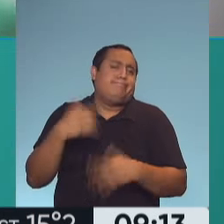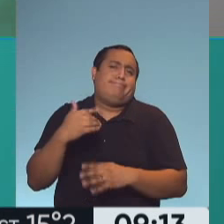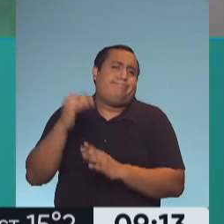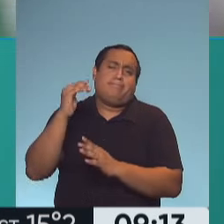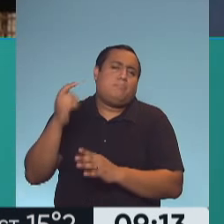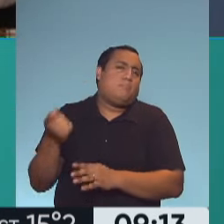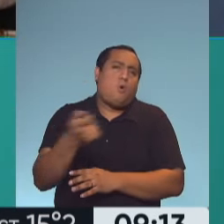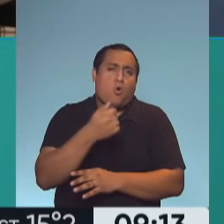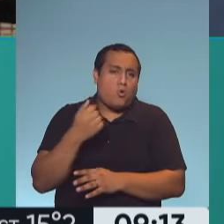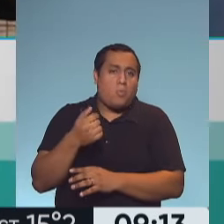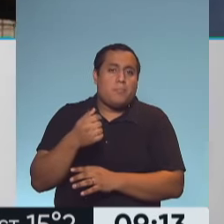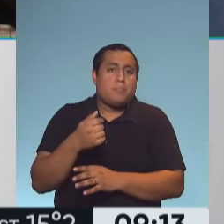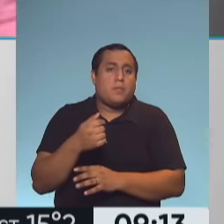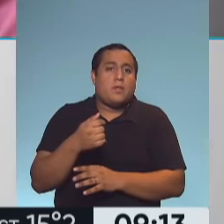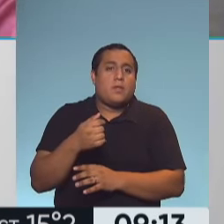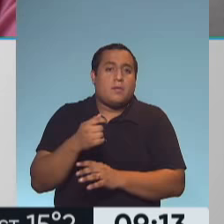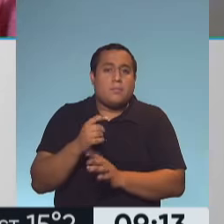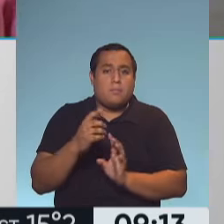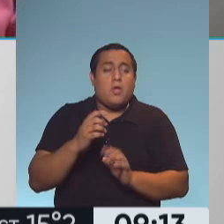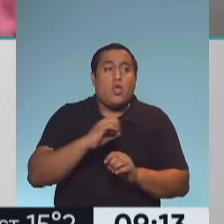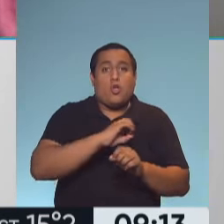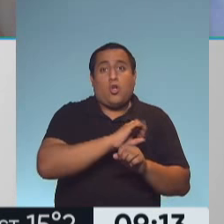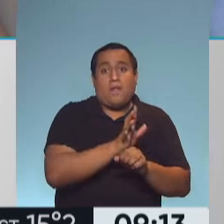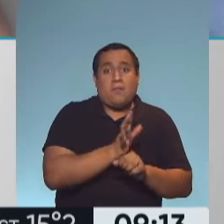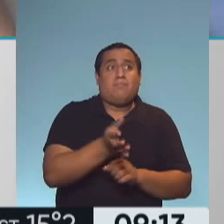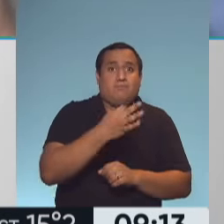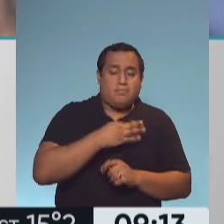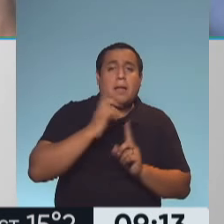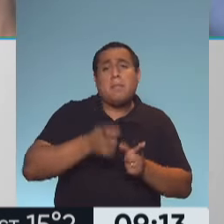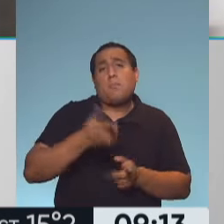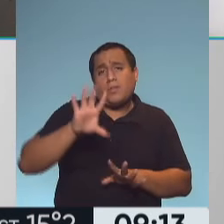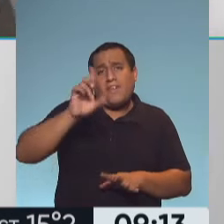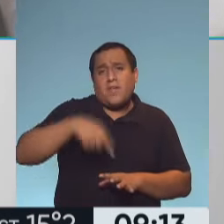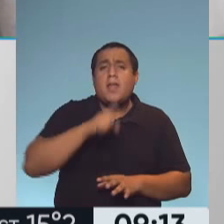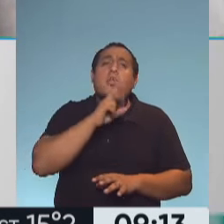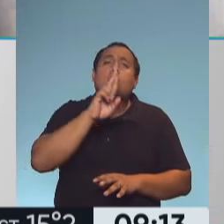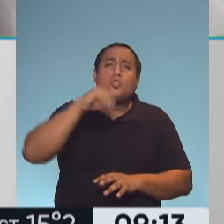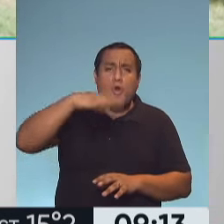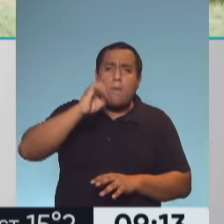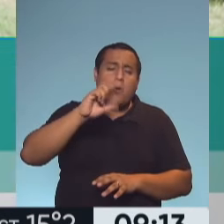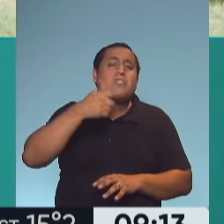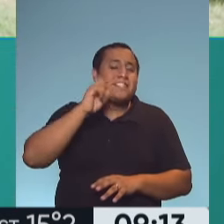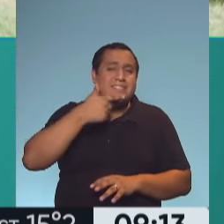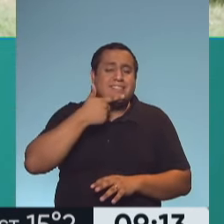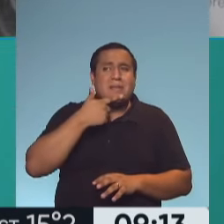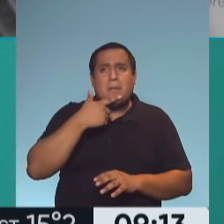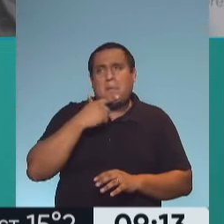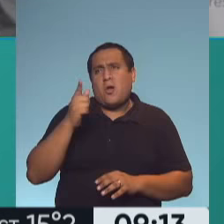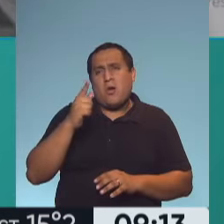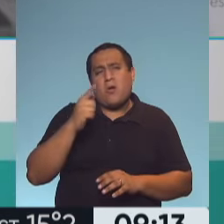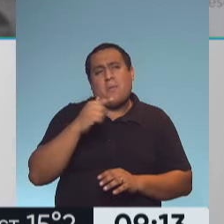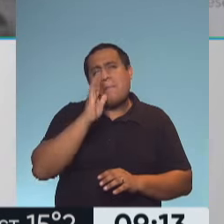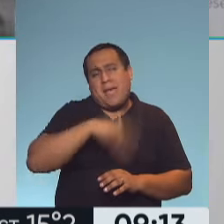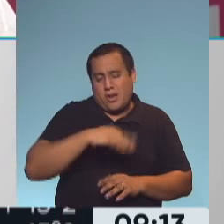de trombosis con coronavirus. Otra vez, es mucho peor el coronavirus. Pero esa información todavía no es consistente. Se vio también